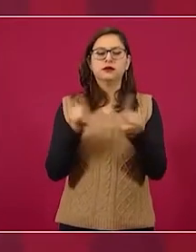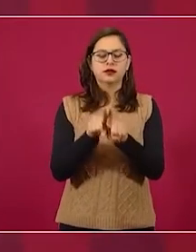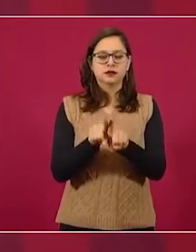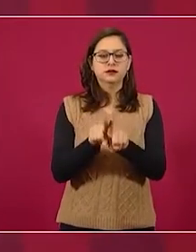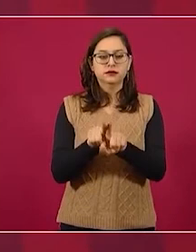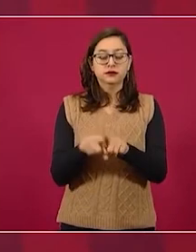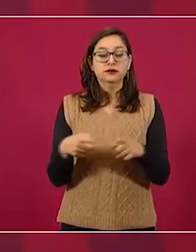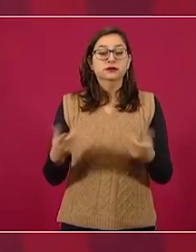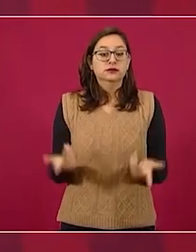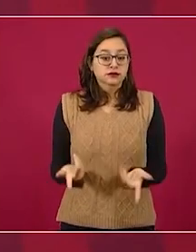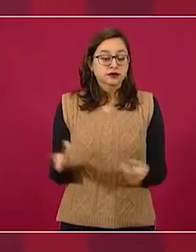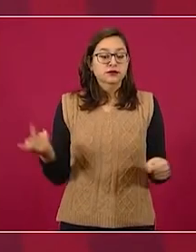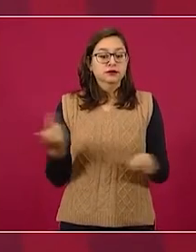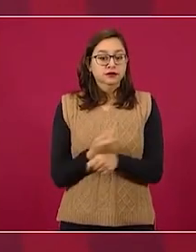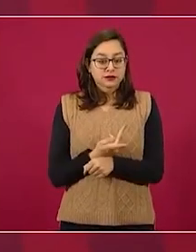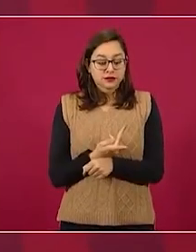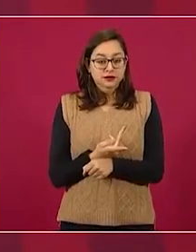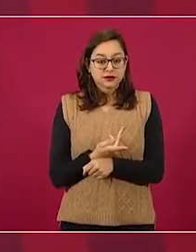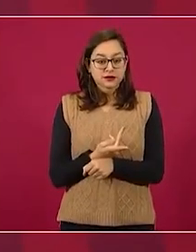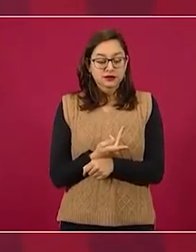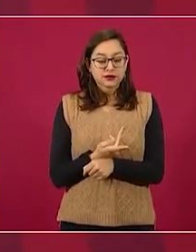Entonces, hacen lobby